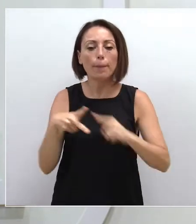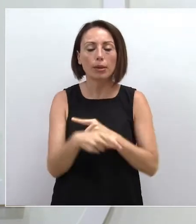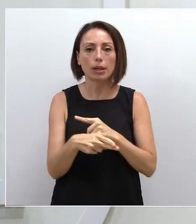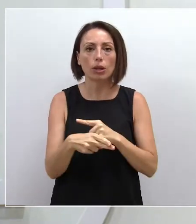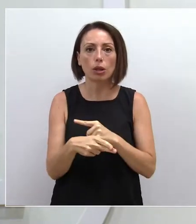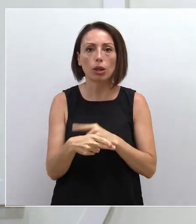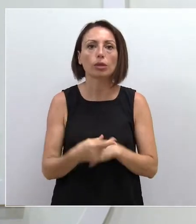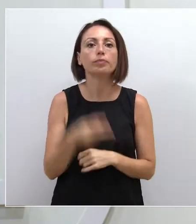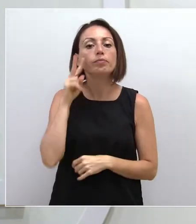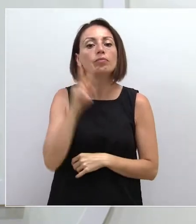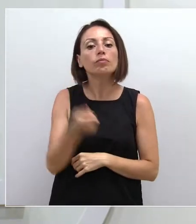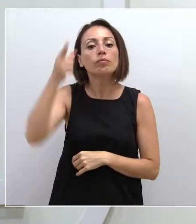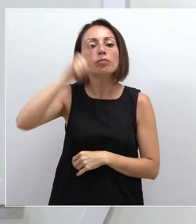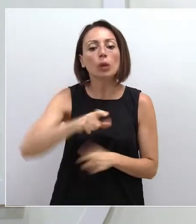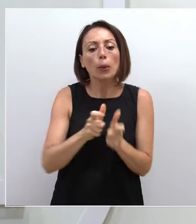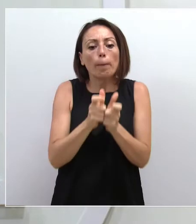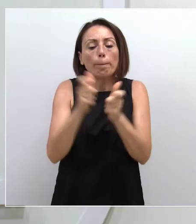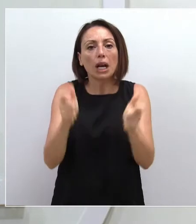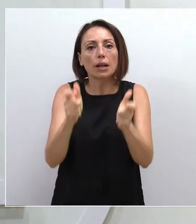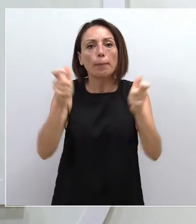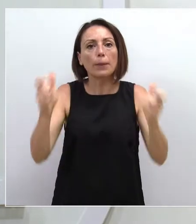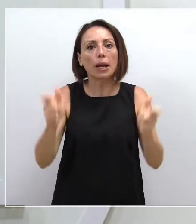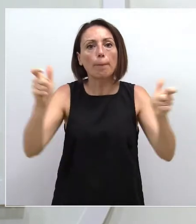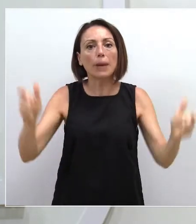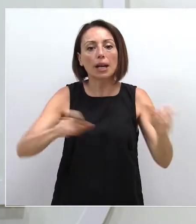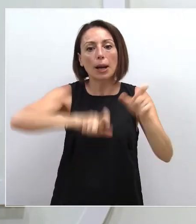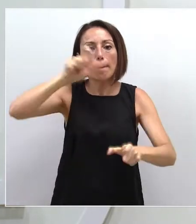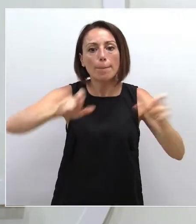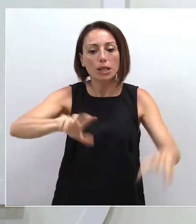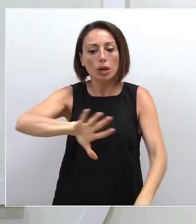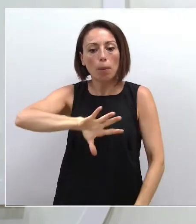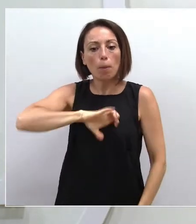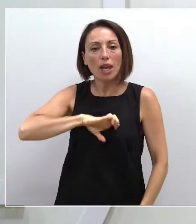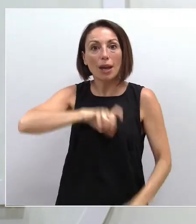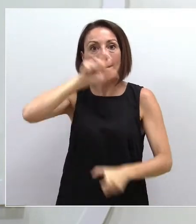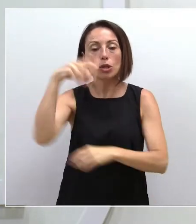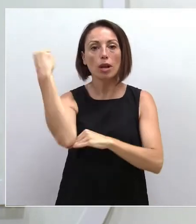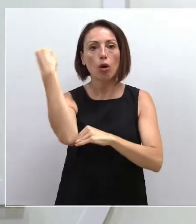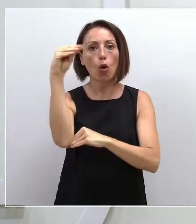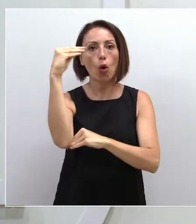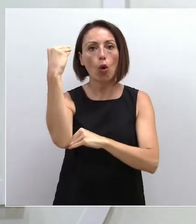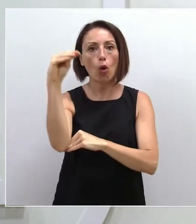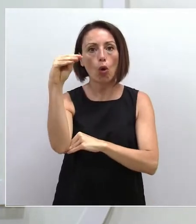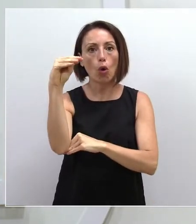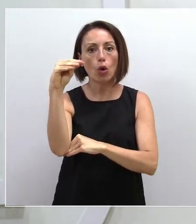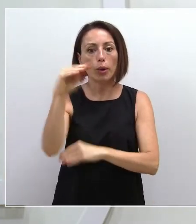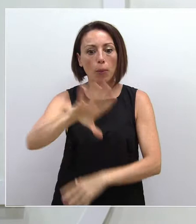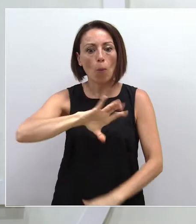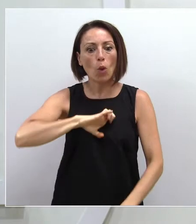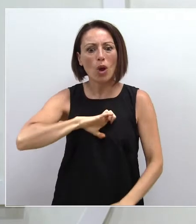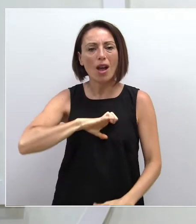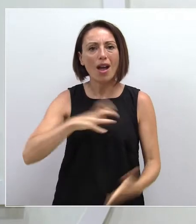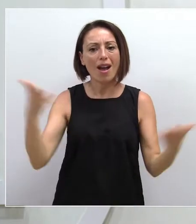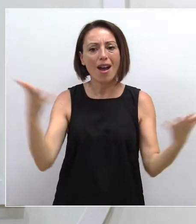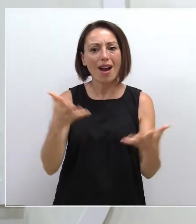Vemos también cómo está incrementándose el número de casos entre personas jóvenes, con cuadros graves que